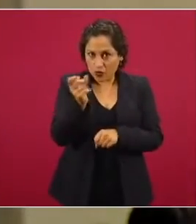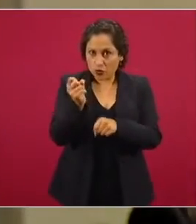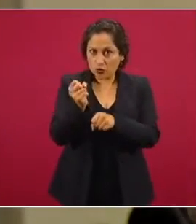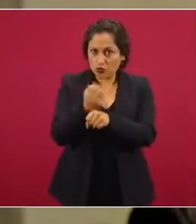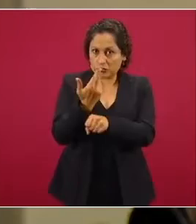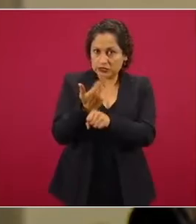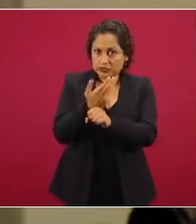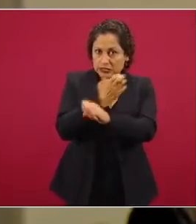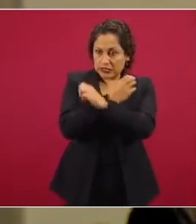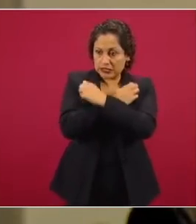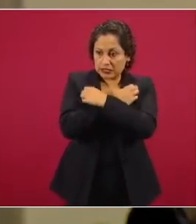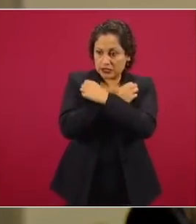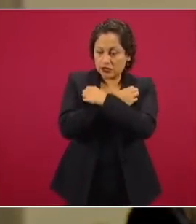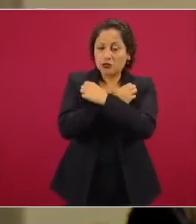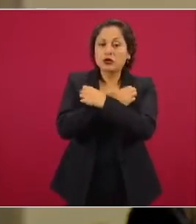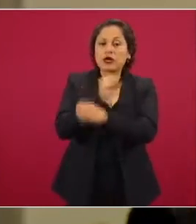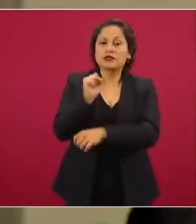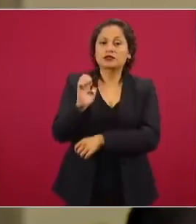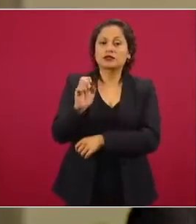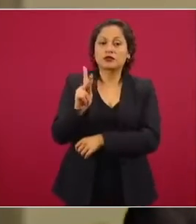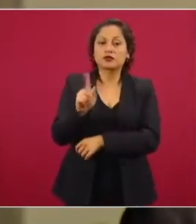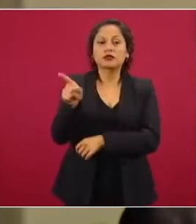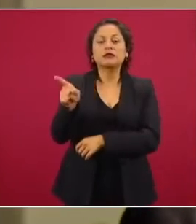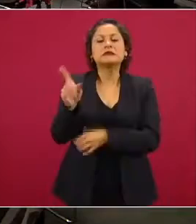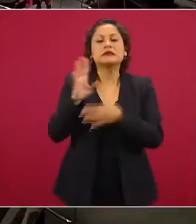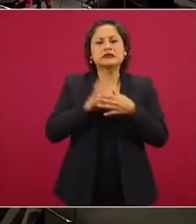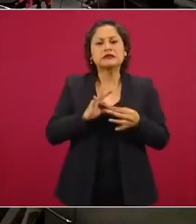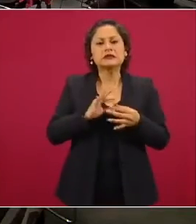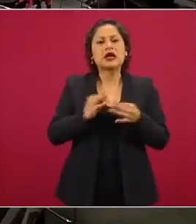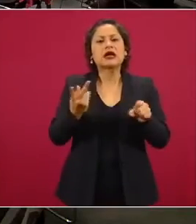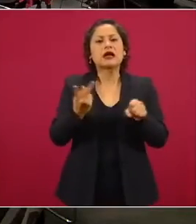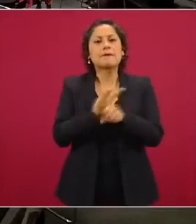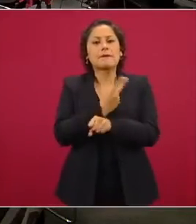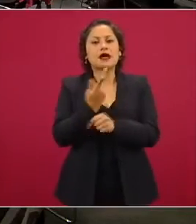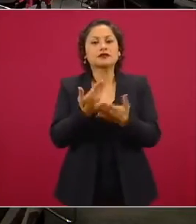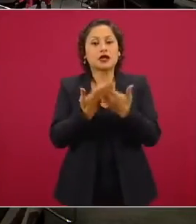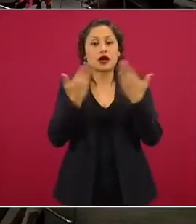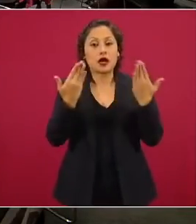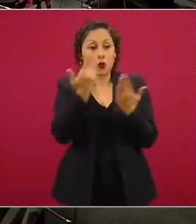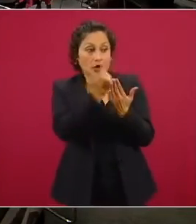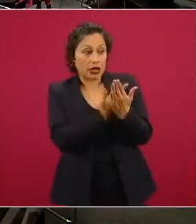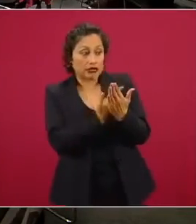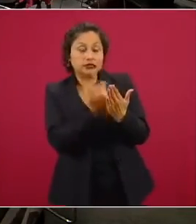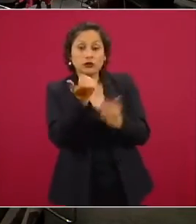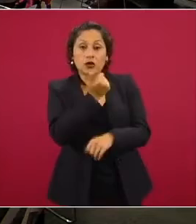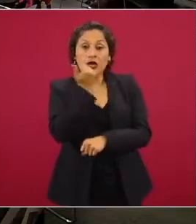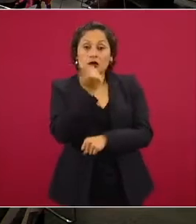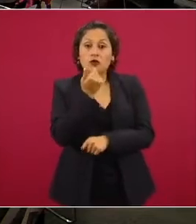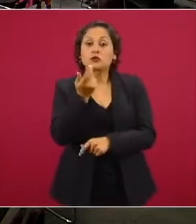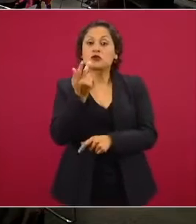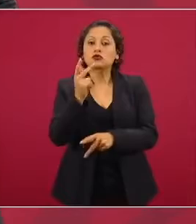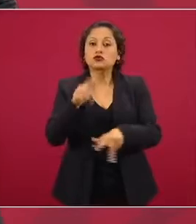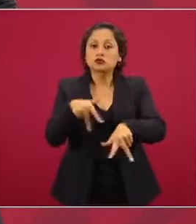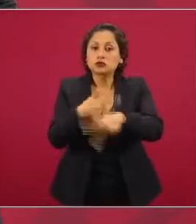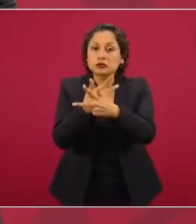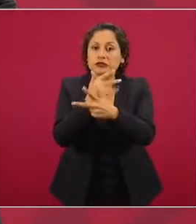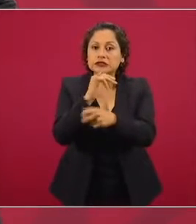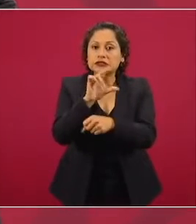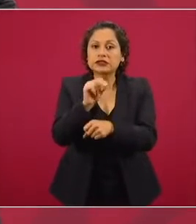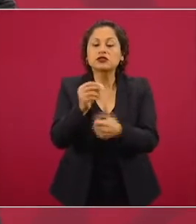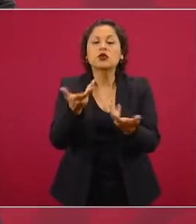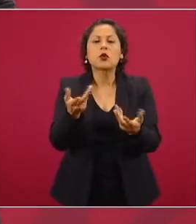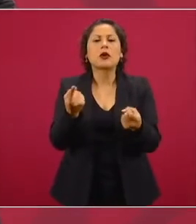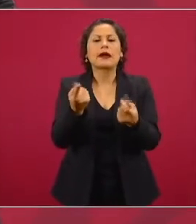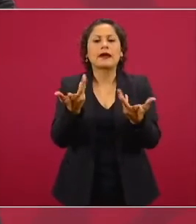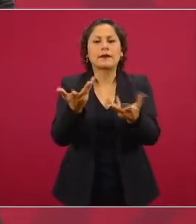de ausencia y qué se puede hacer al respecto. Gracias, presidente. Sí, sería bueno